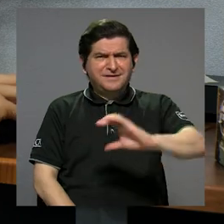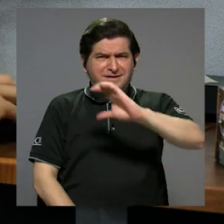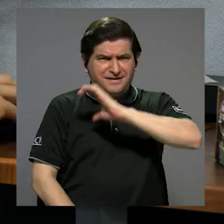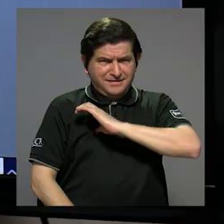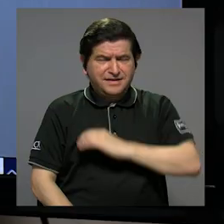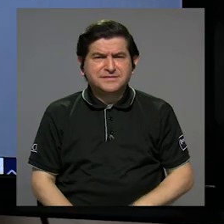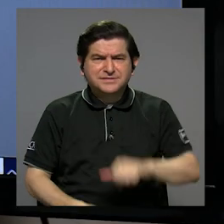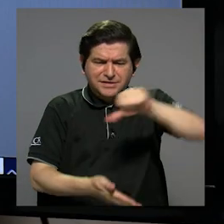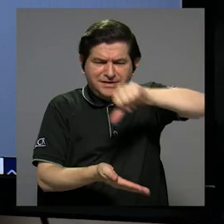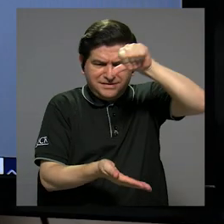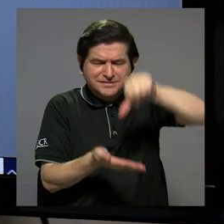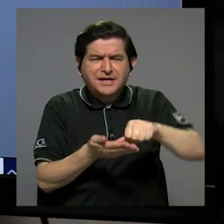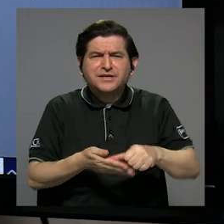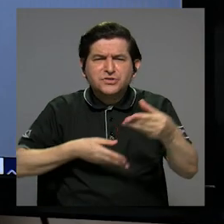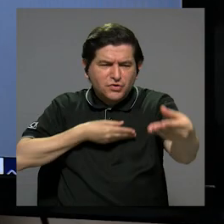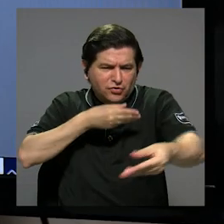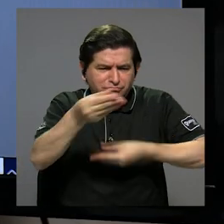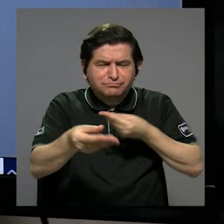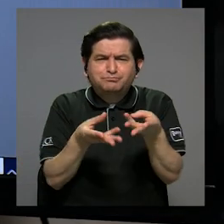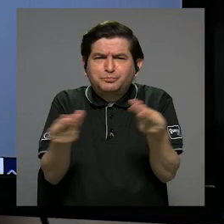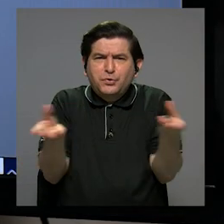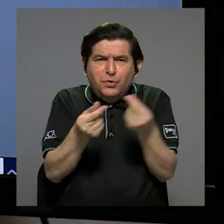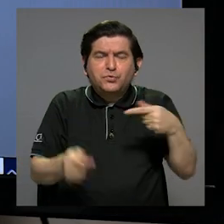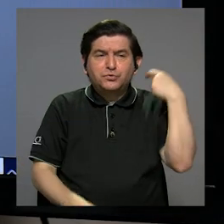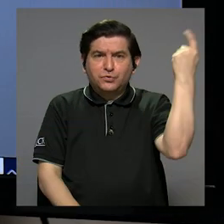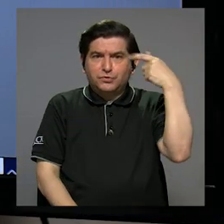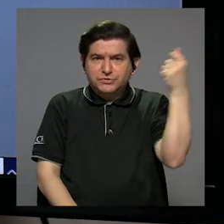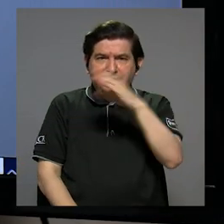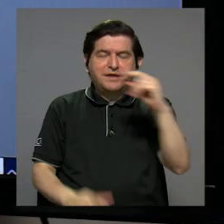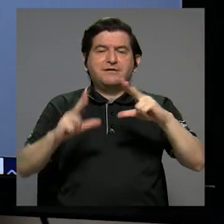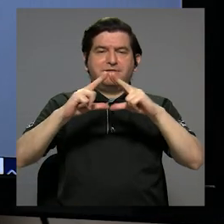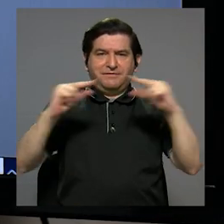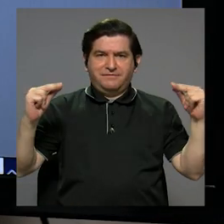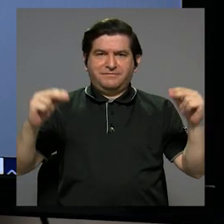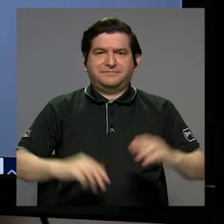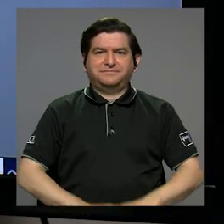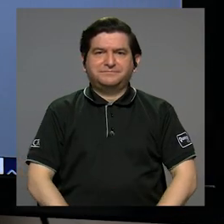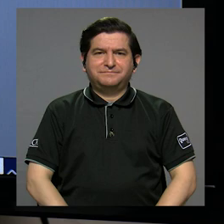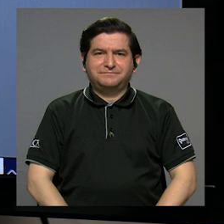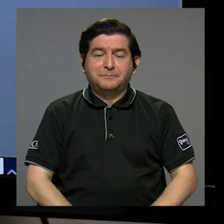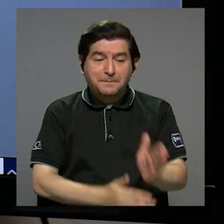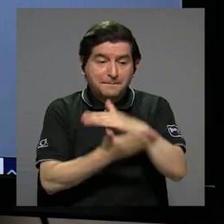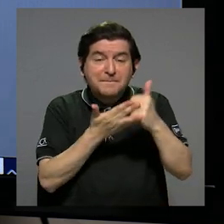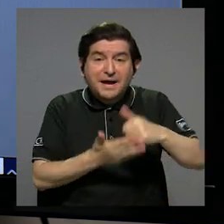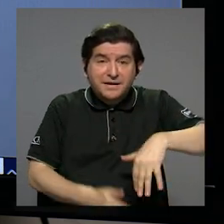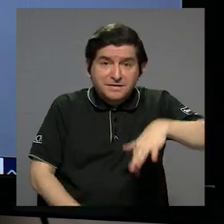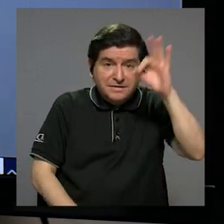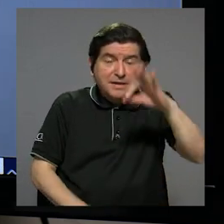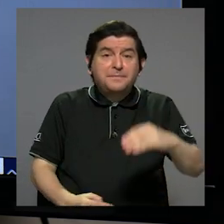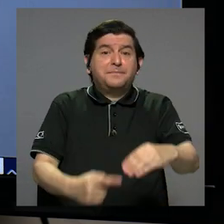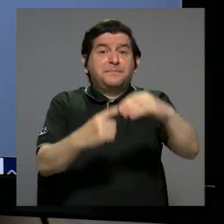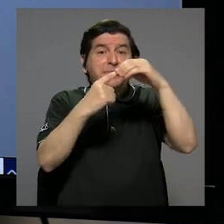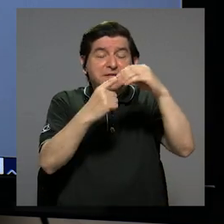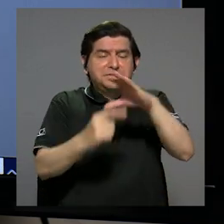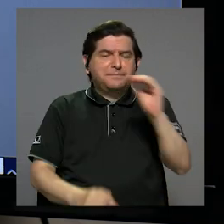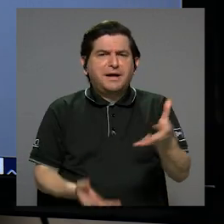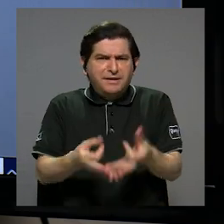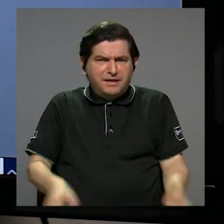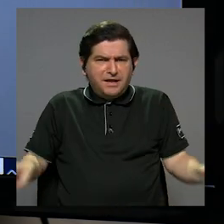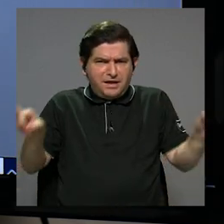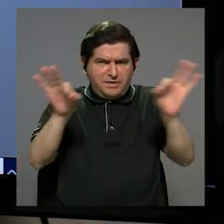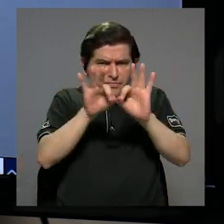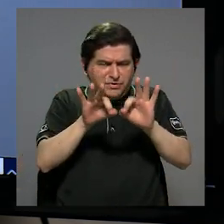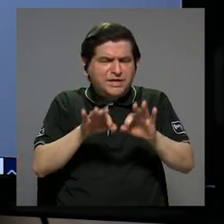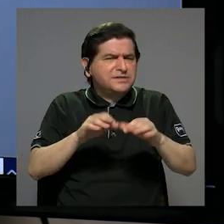caracterizó por ser un centro de intercambio de productos en Guanacaste y Nicaragua. Parte de los hallazgos principales y su